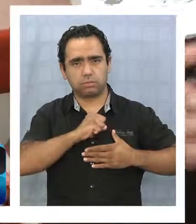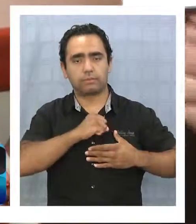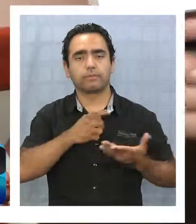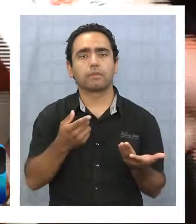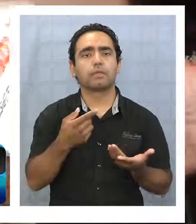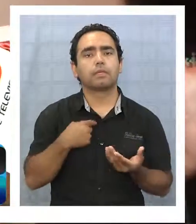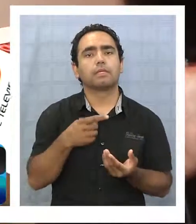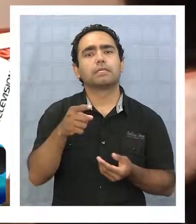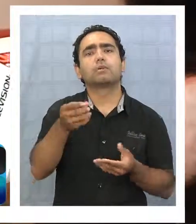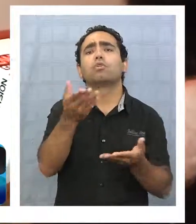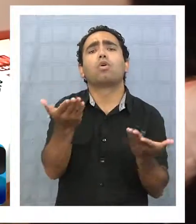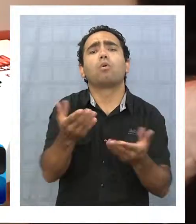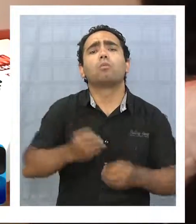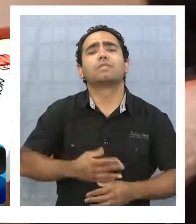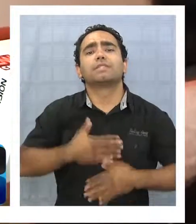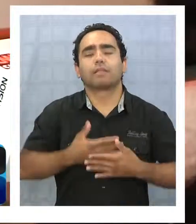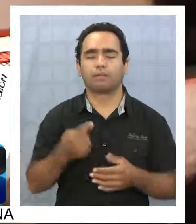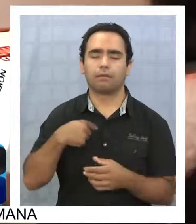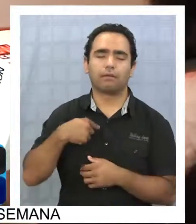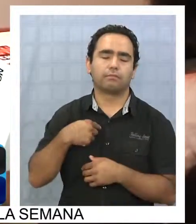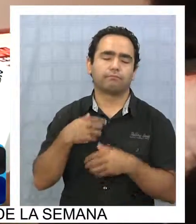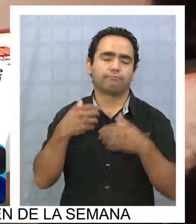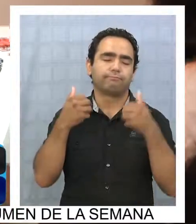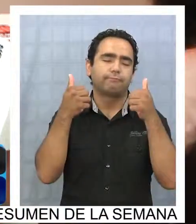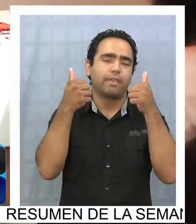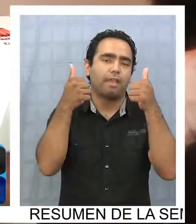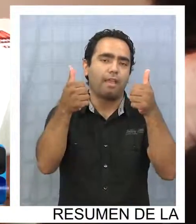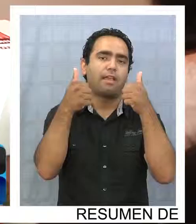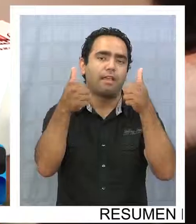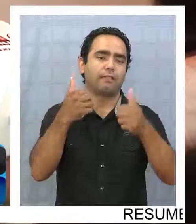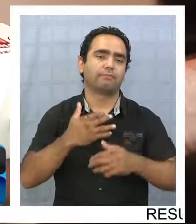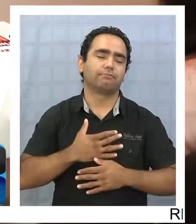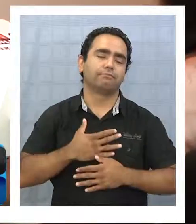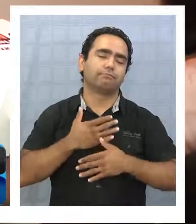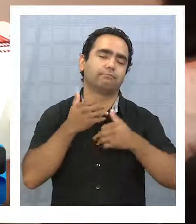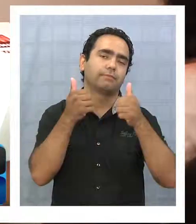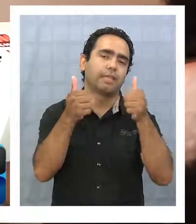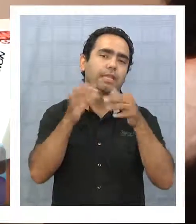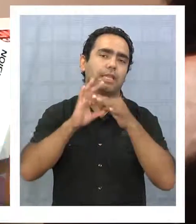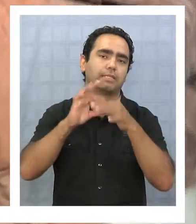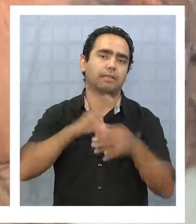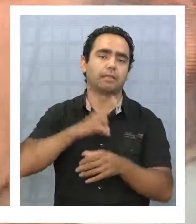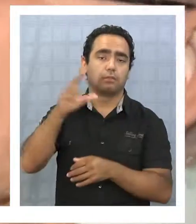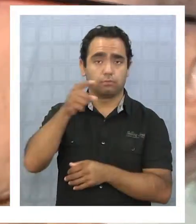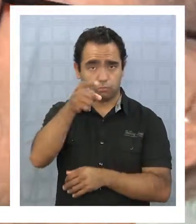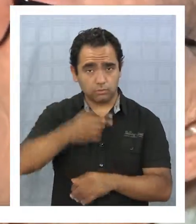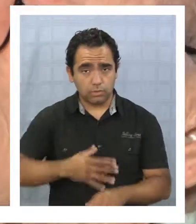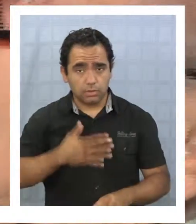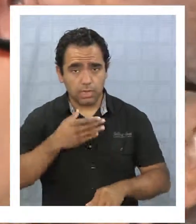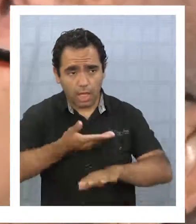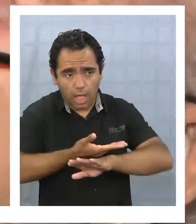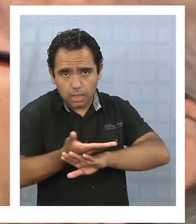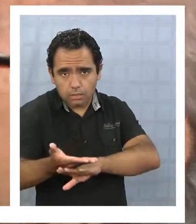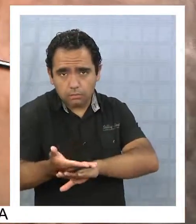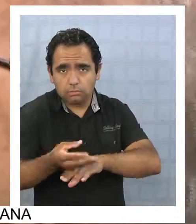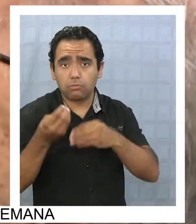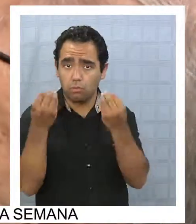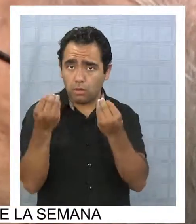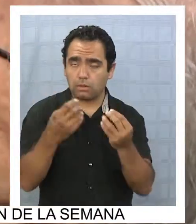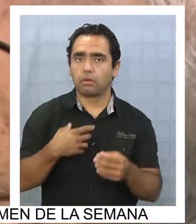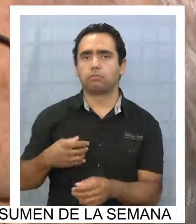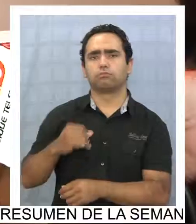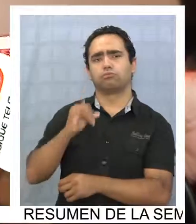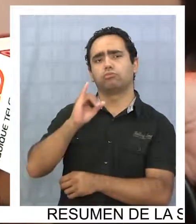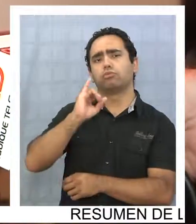¿Y cómo se siente? Como un príncipe. Bien, bien, bien, gracias a Dios. ¿Siente que lo atienden bien acá?